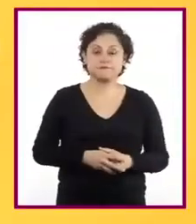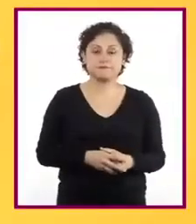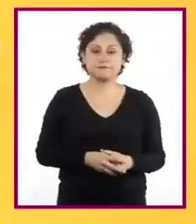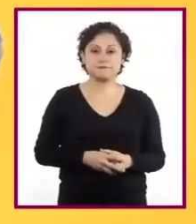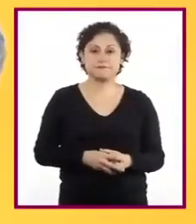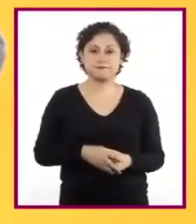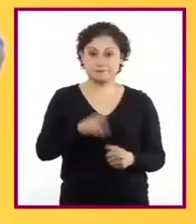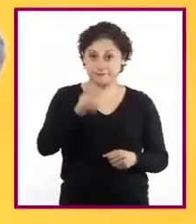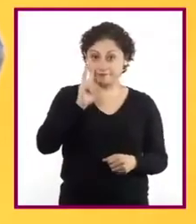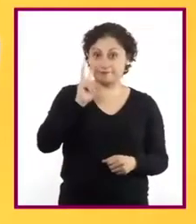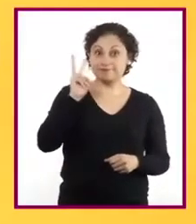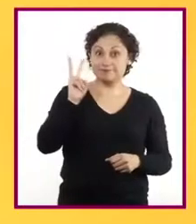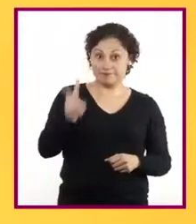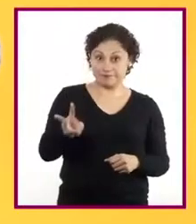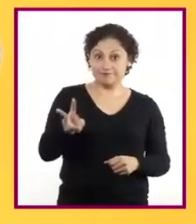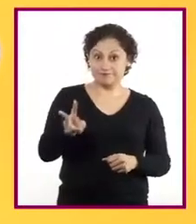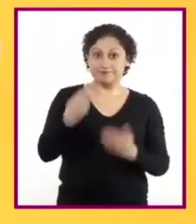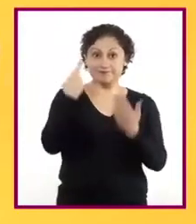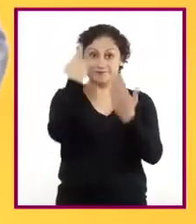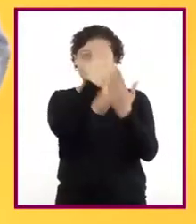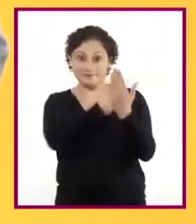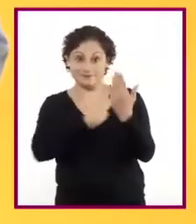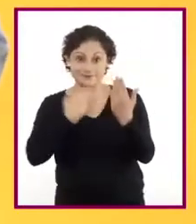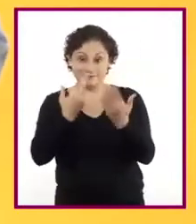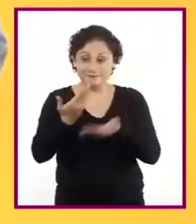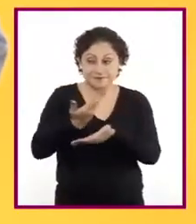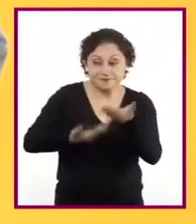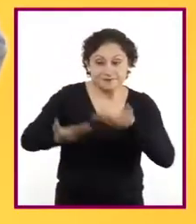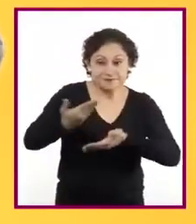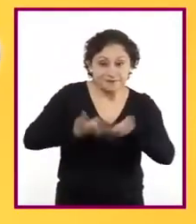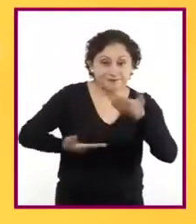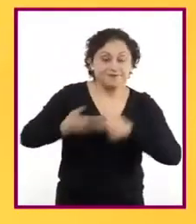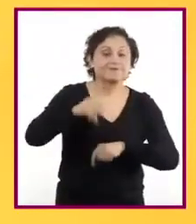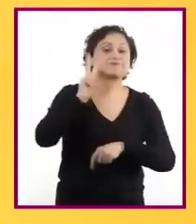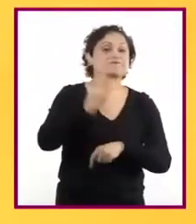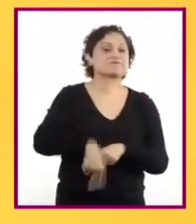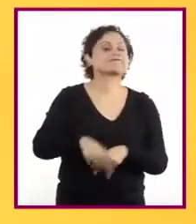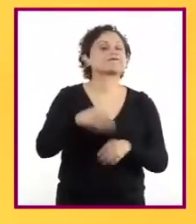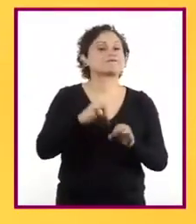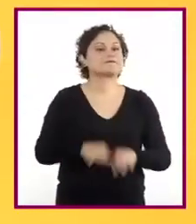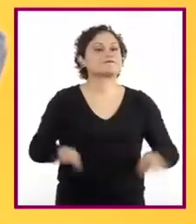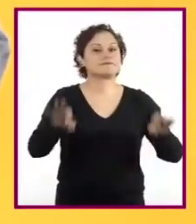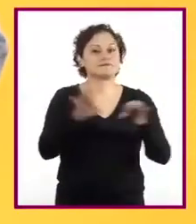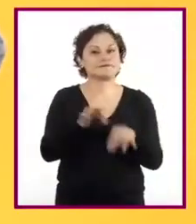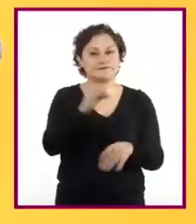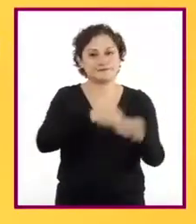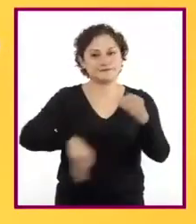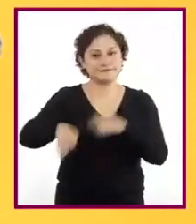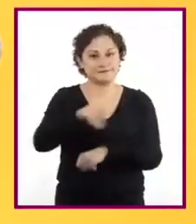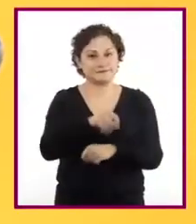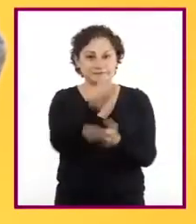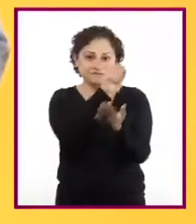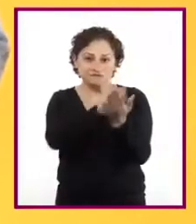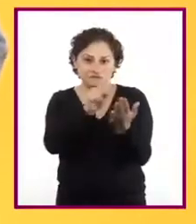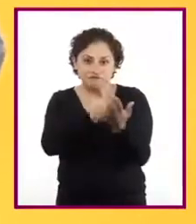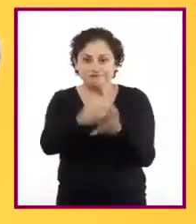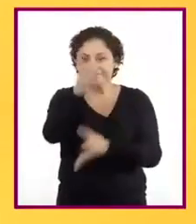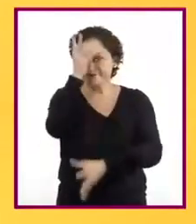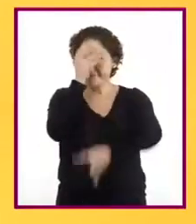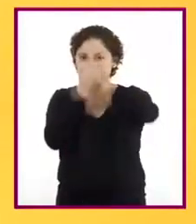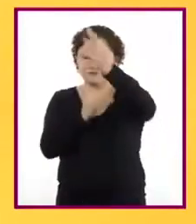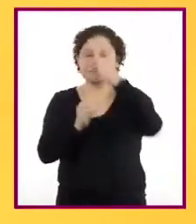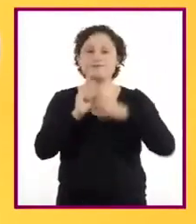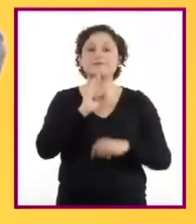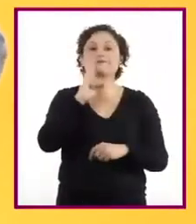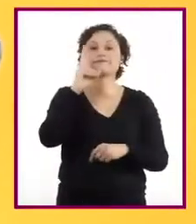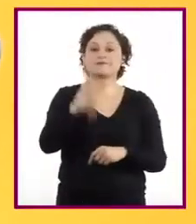Como vieron, la revisión colaborativa es una gran oportunidad para que puedan mejorar sus maneras de aprender, así